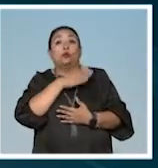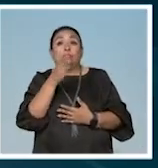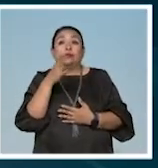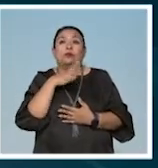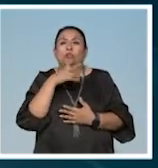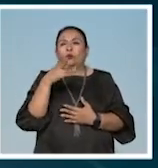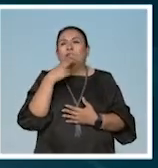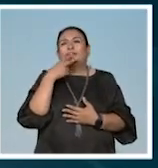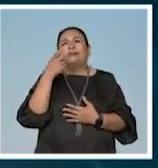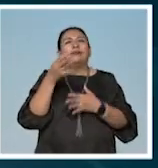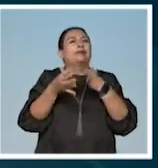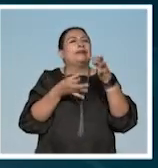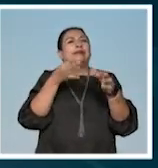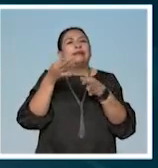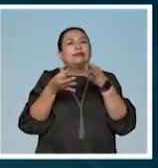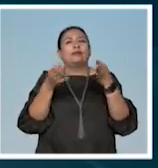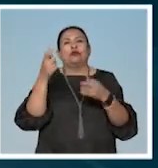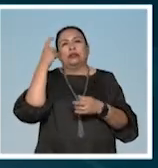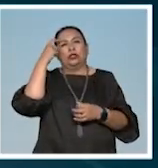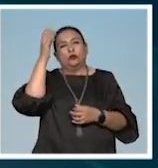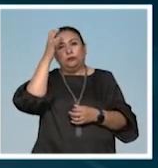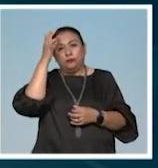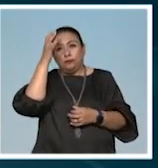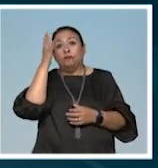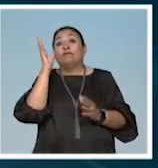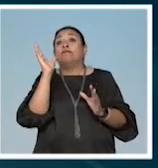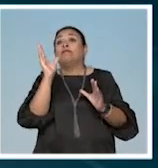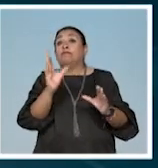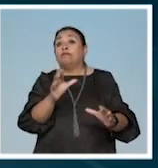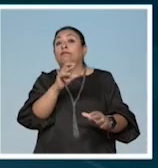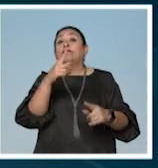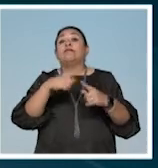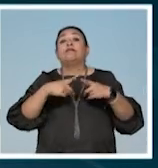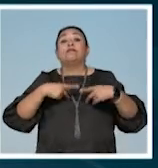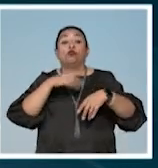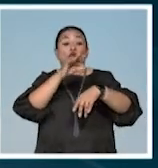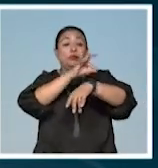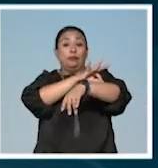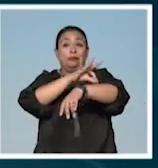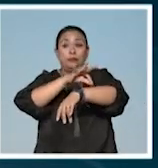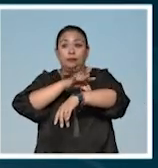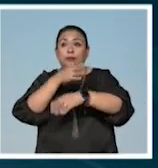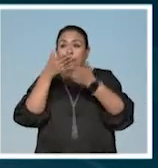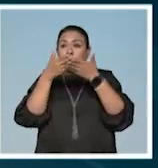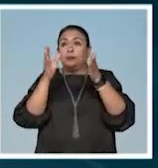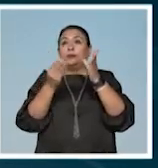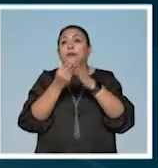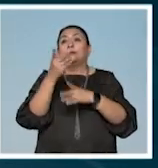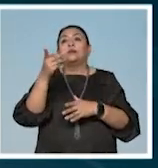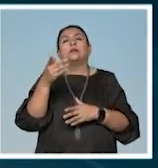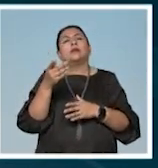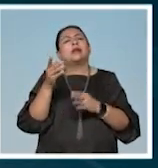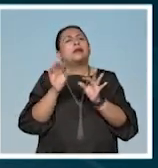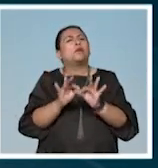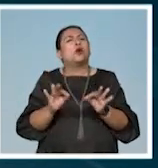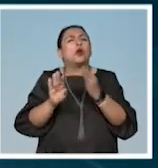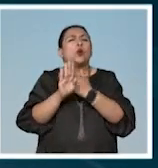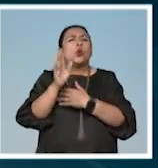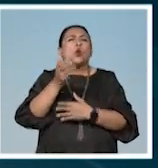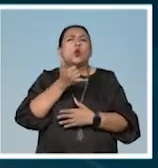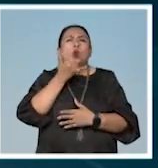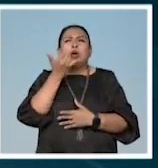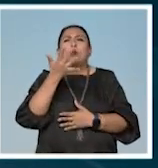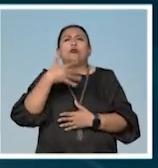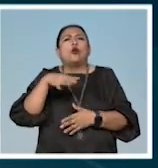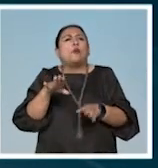un recurso como estas campañas de concientización y capacitación a los tatuadores se está abriendo una puerta nueva. La prevención, ante todo, pero ¿cómo